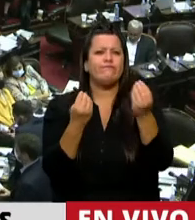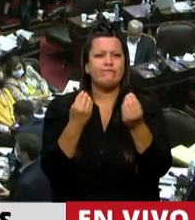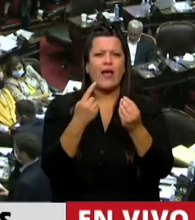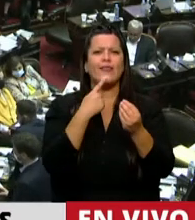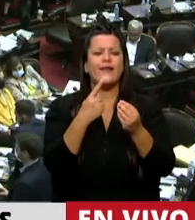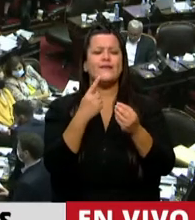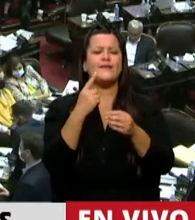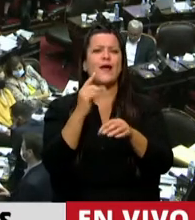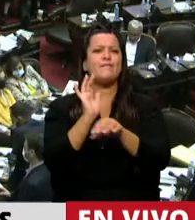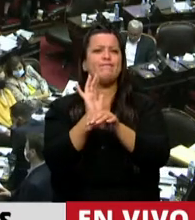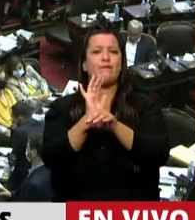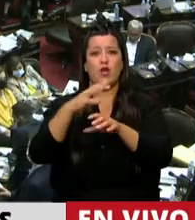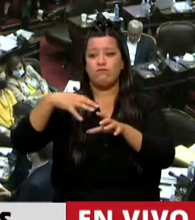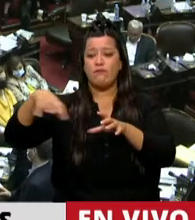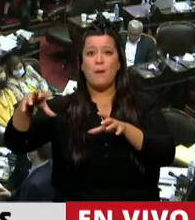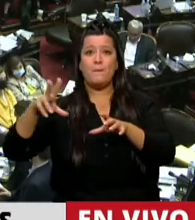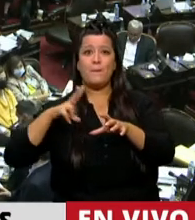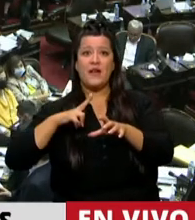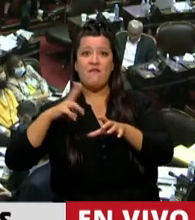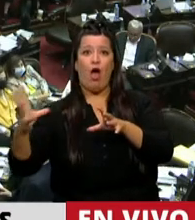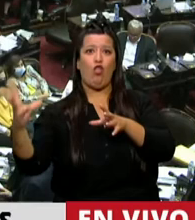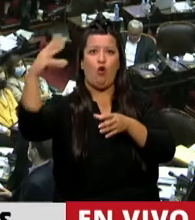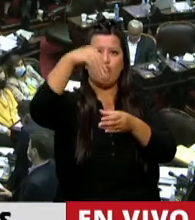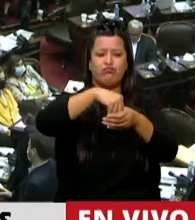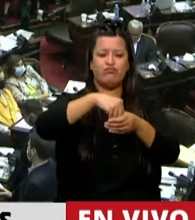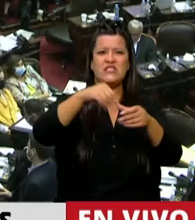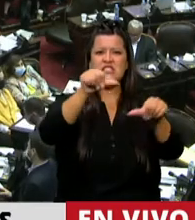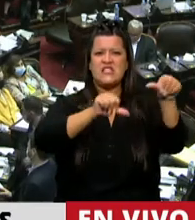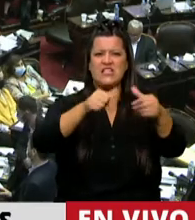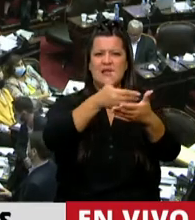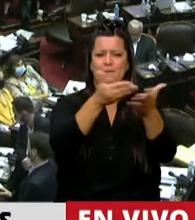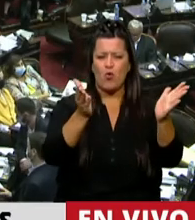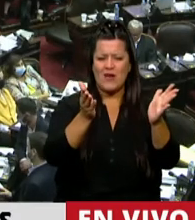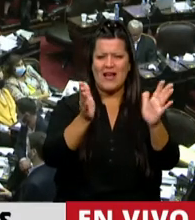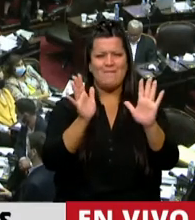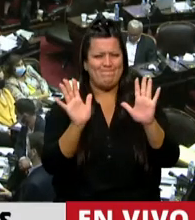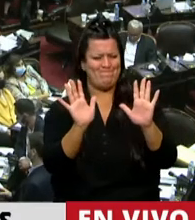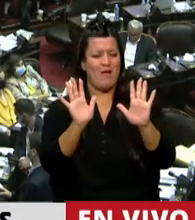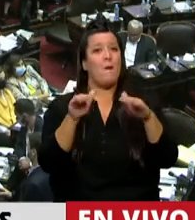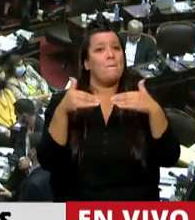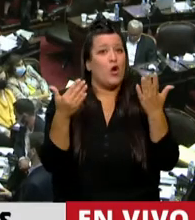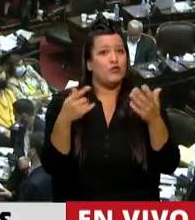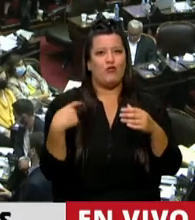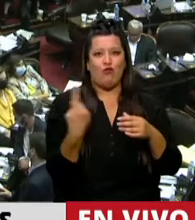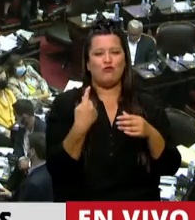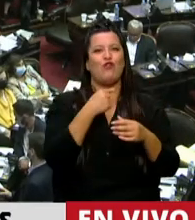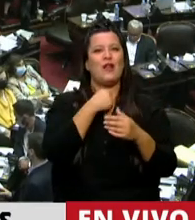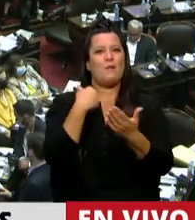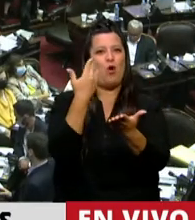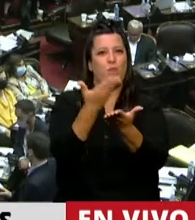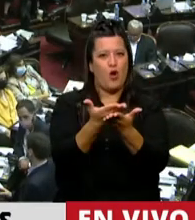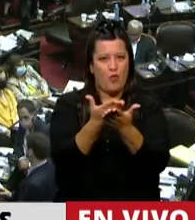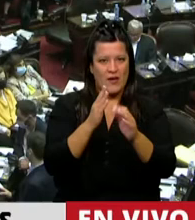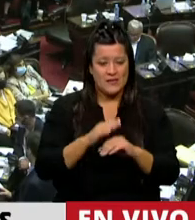injerencia del sector privado en la ciencia pública. Por eso queremos hacer la propuesta de que